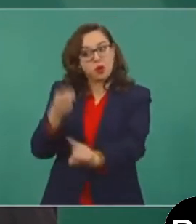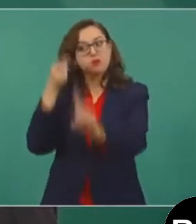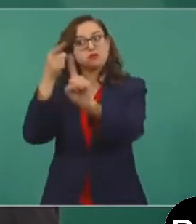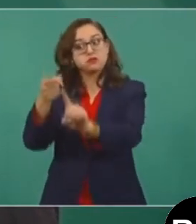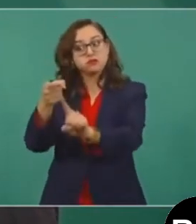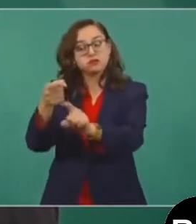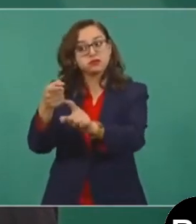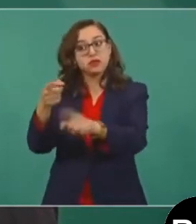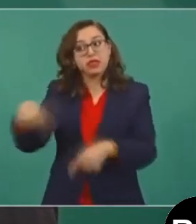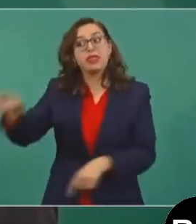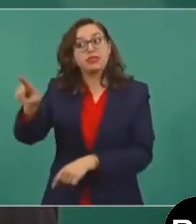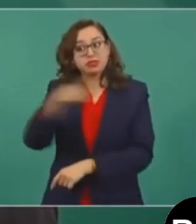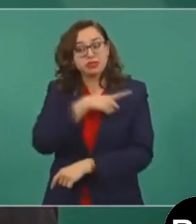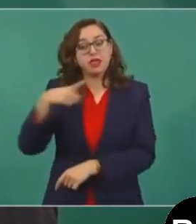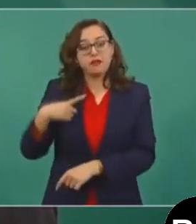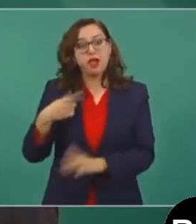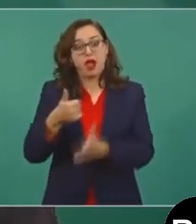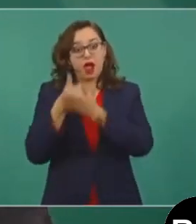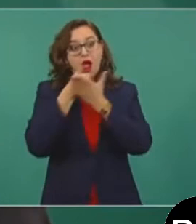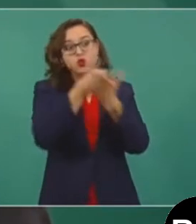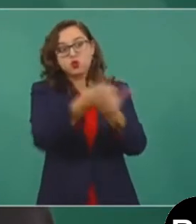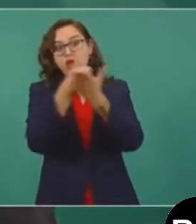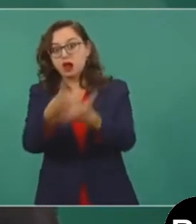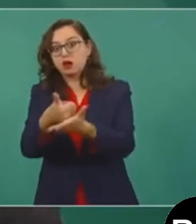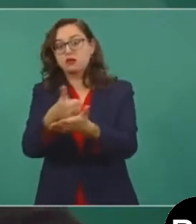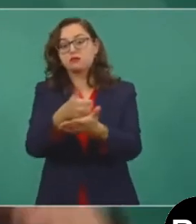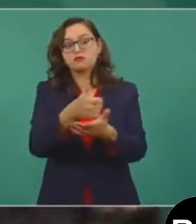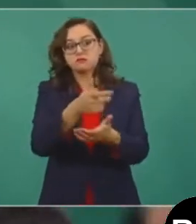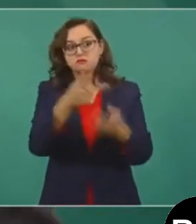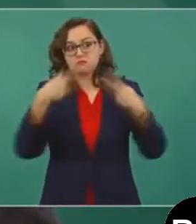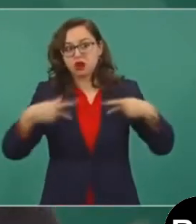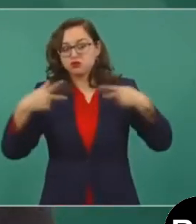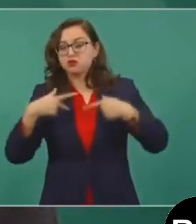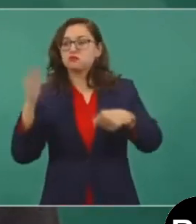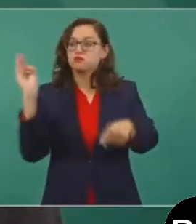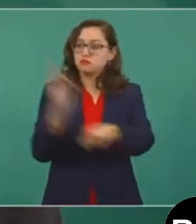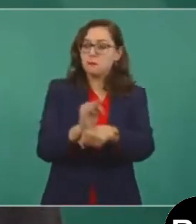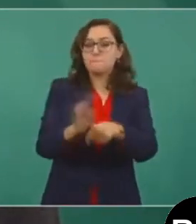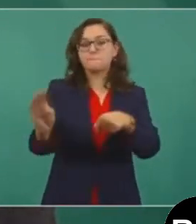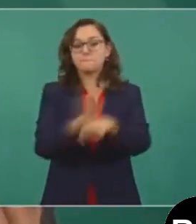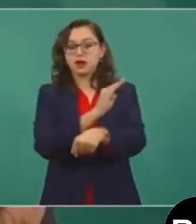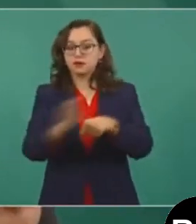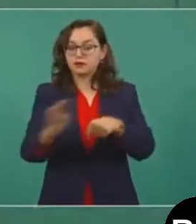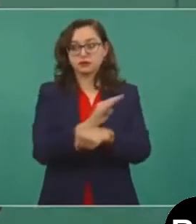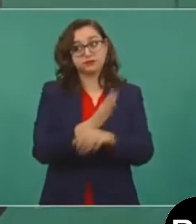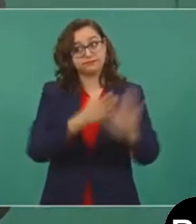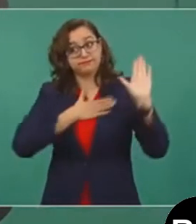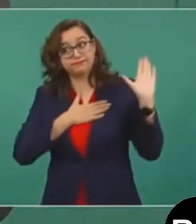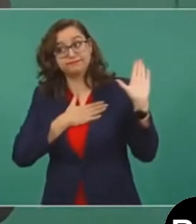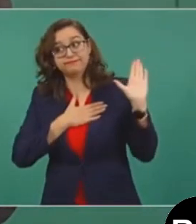compromisos en beneficio de la población, ya sea